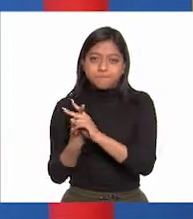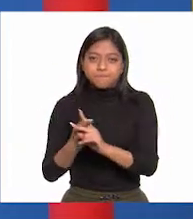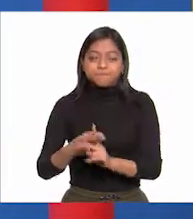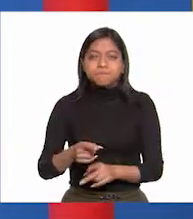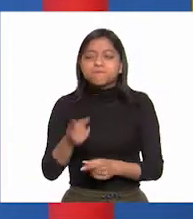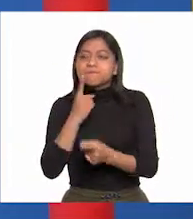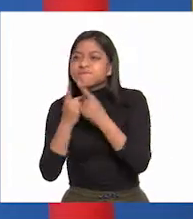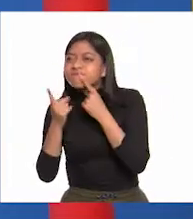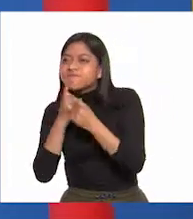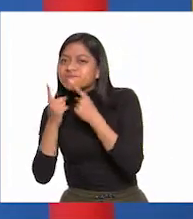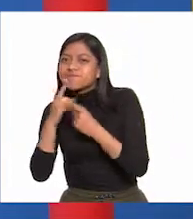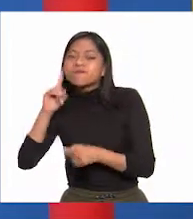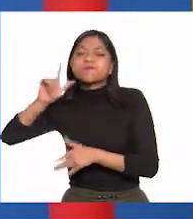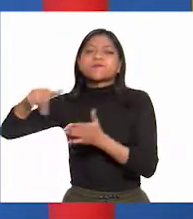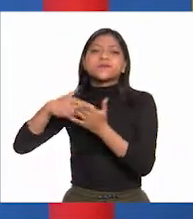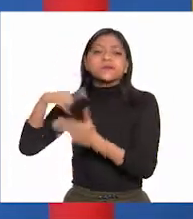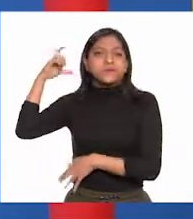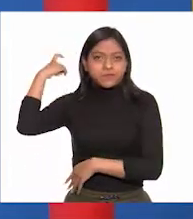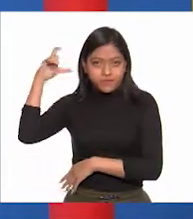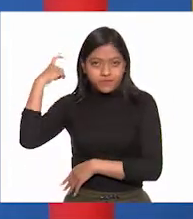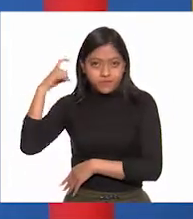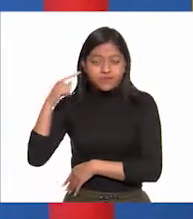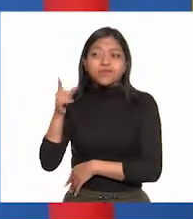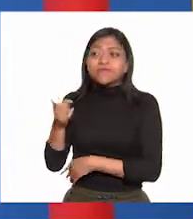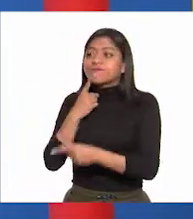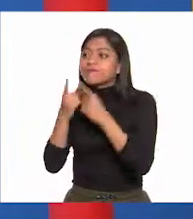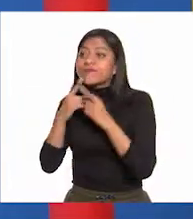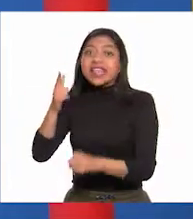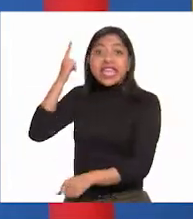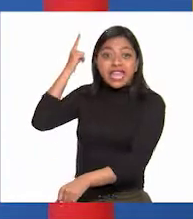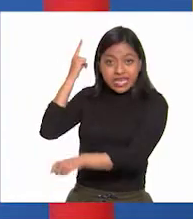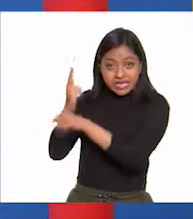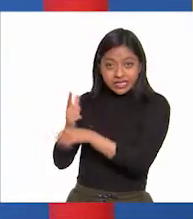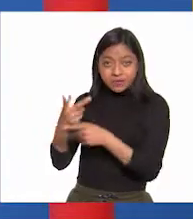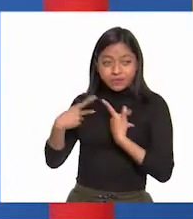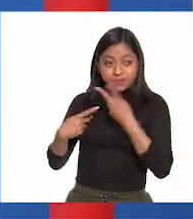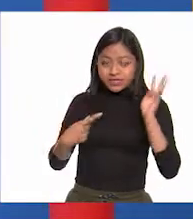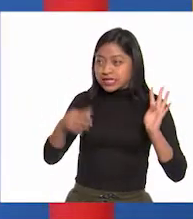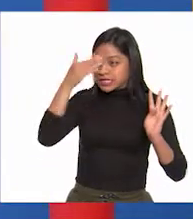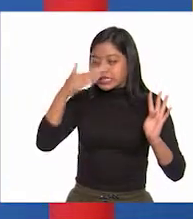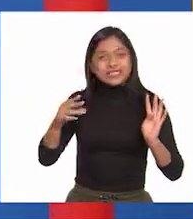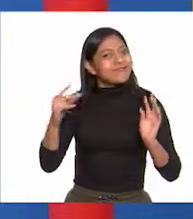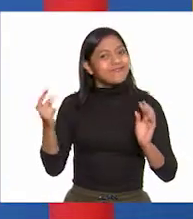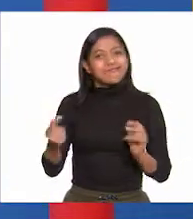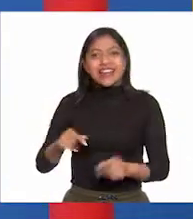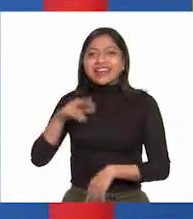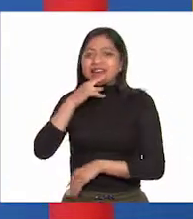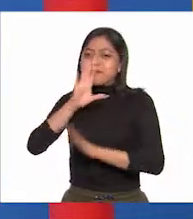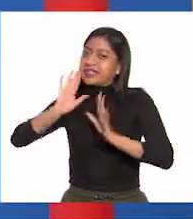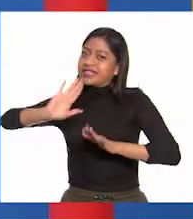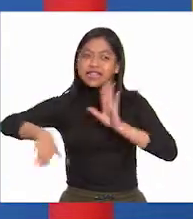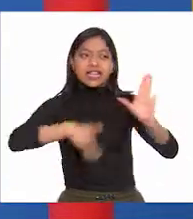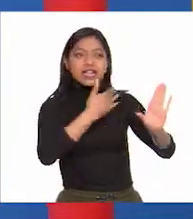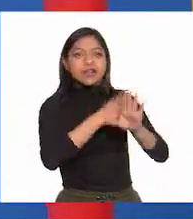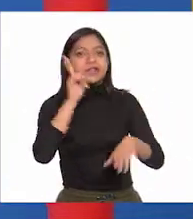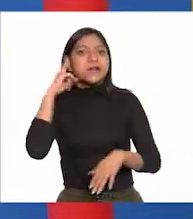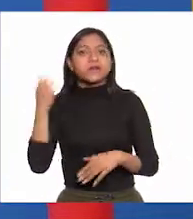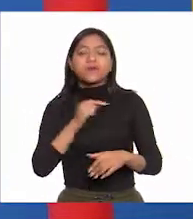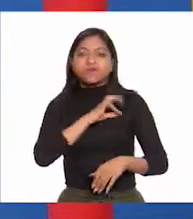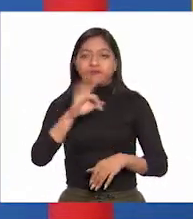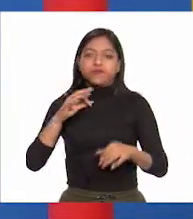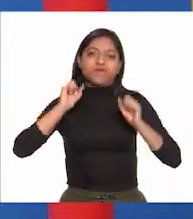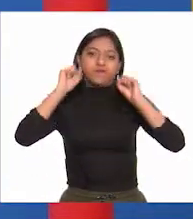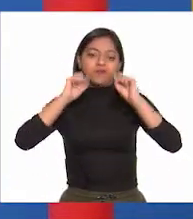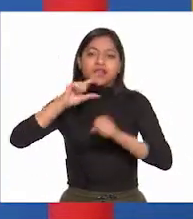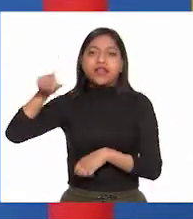conspiración en Querétaro, la cual, al ser descubierta, tuvo que adelantarse el llamado a la insurrección en el